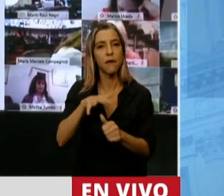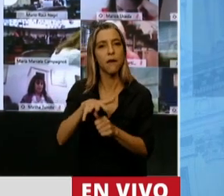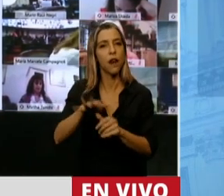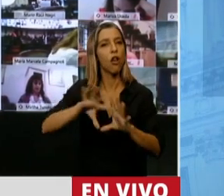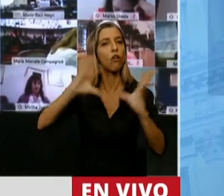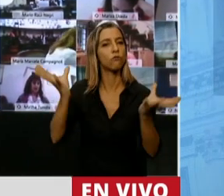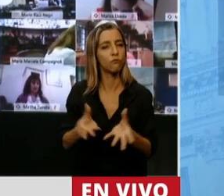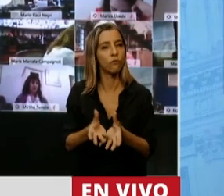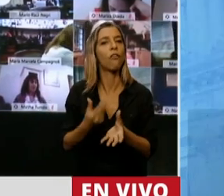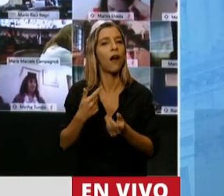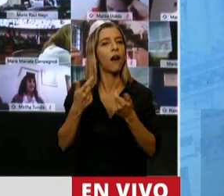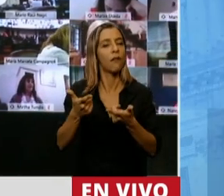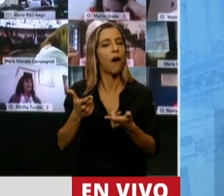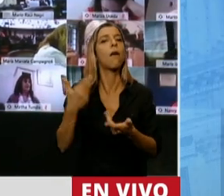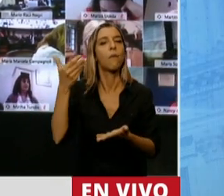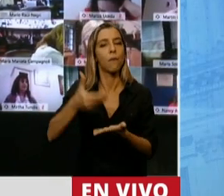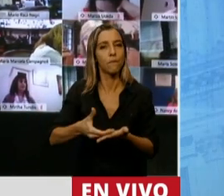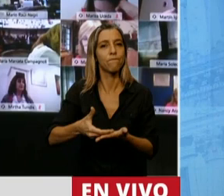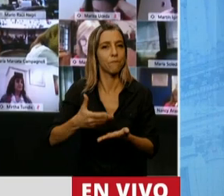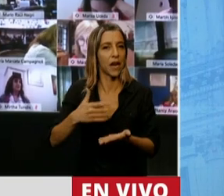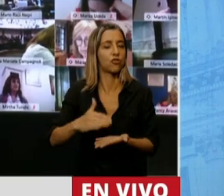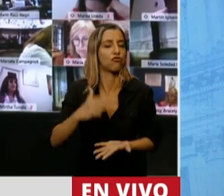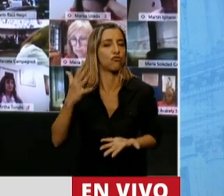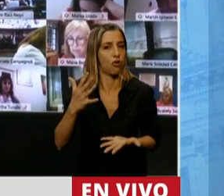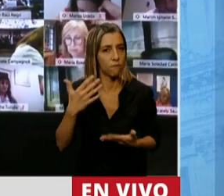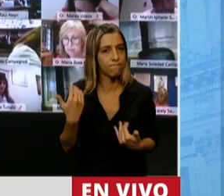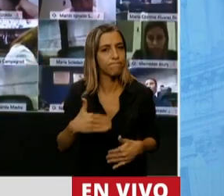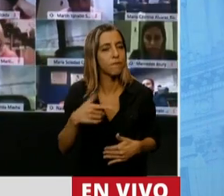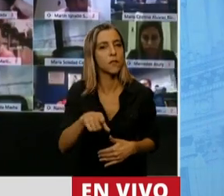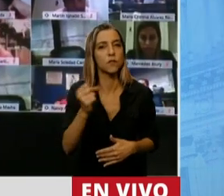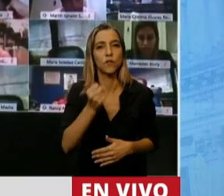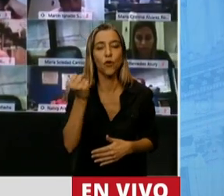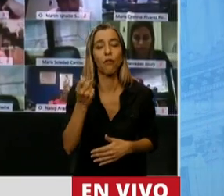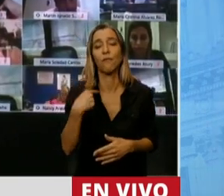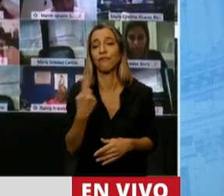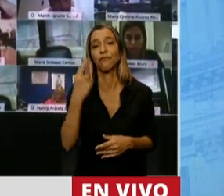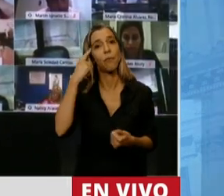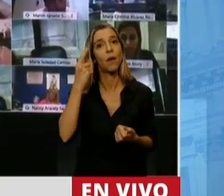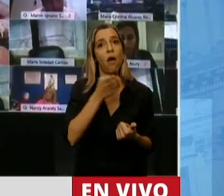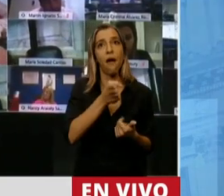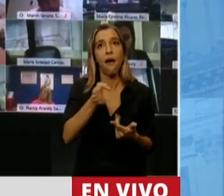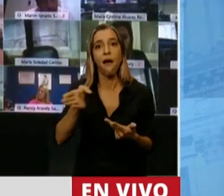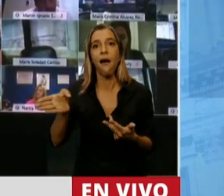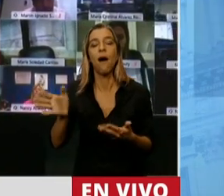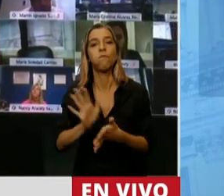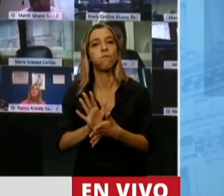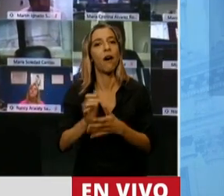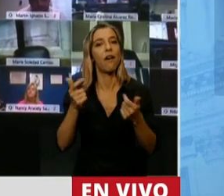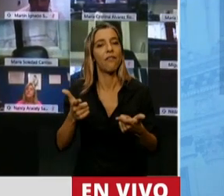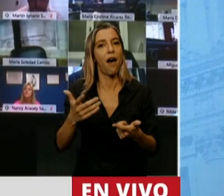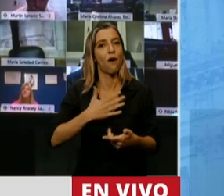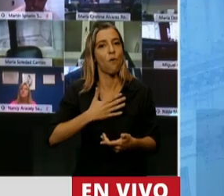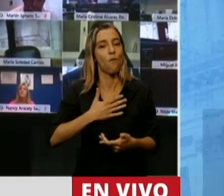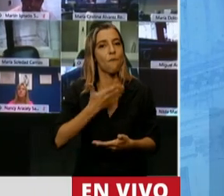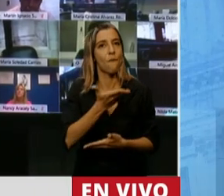Eso me parece que tiene que ver con ese abordaje humanista del cual hablamos, pero además hacer